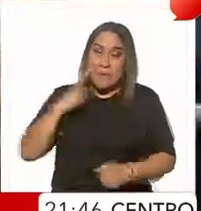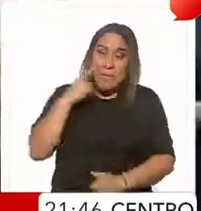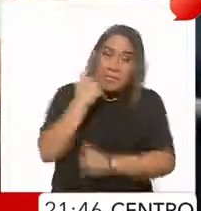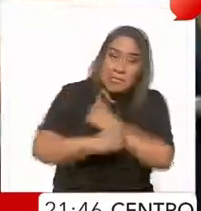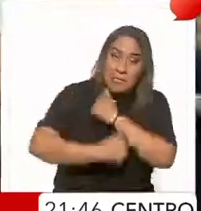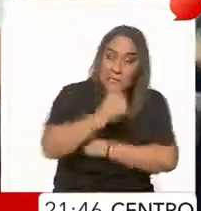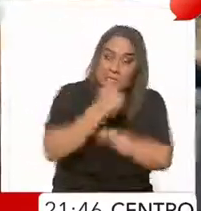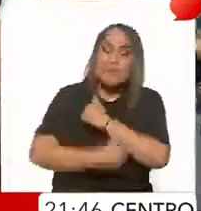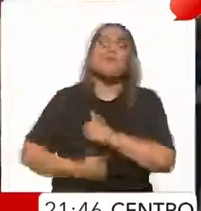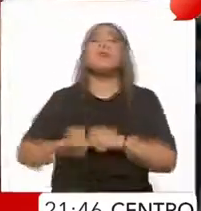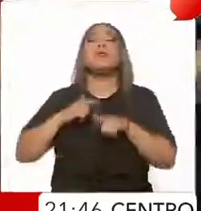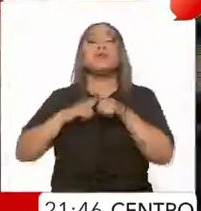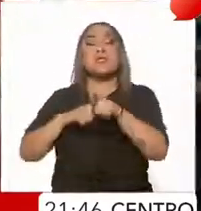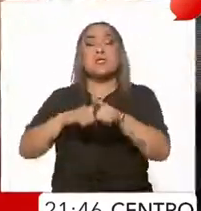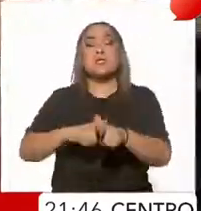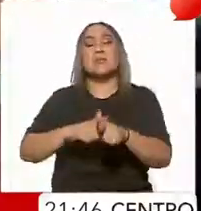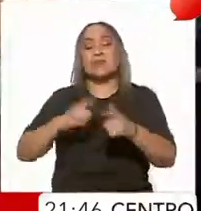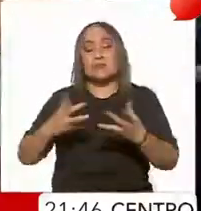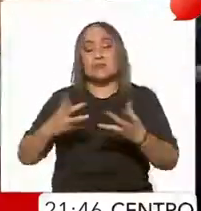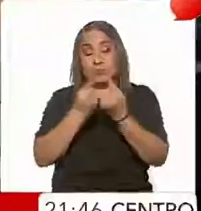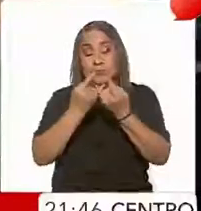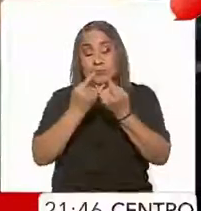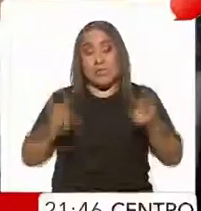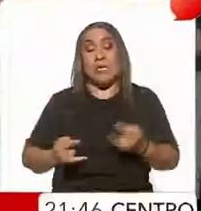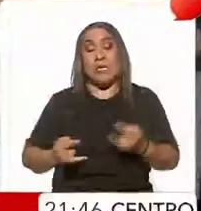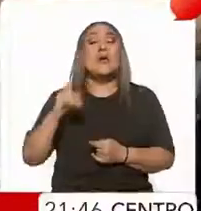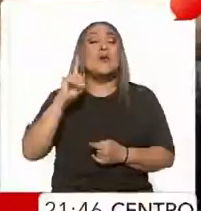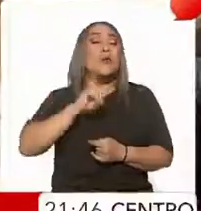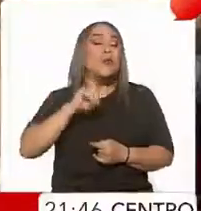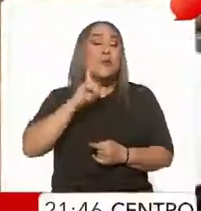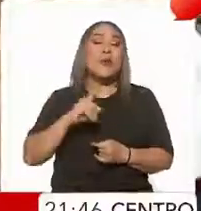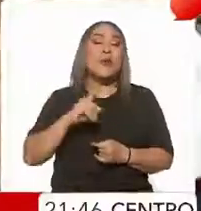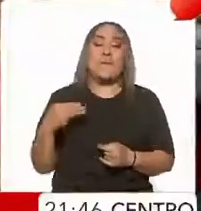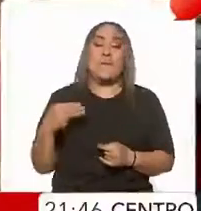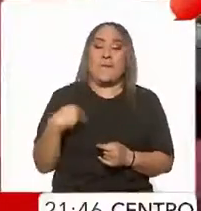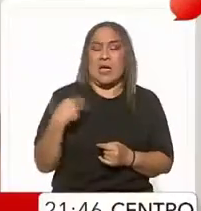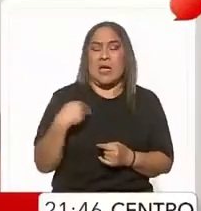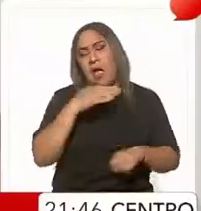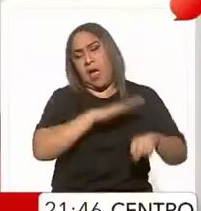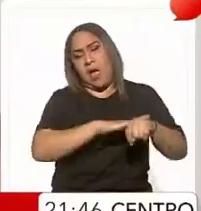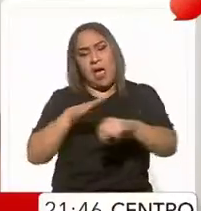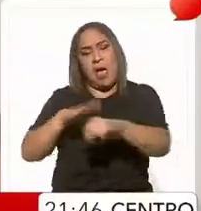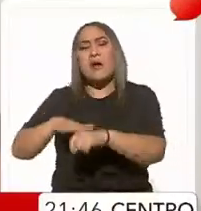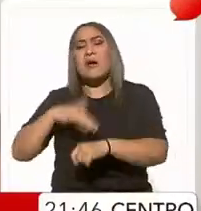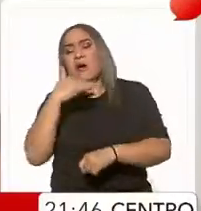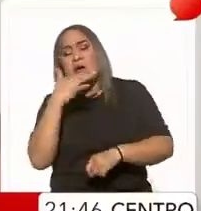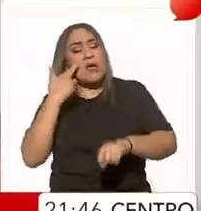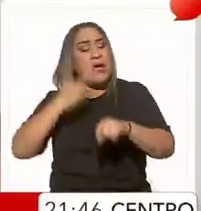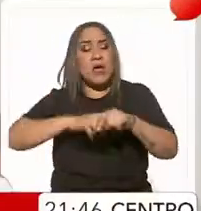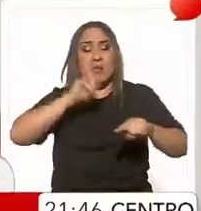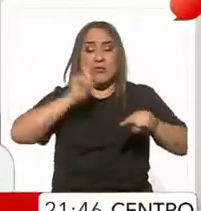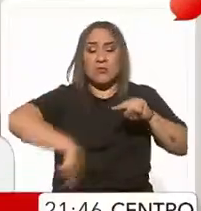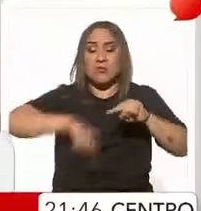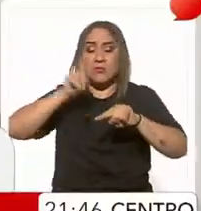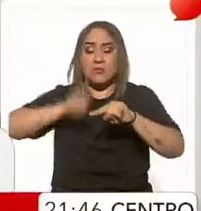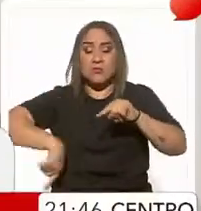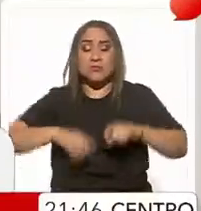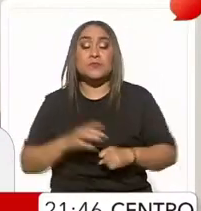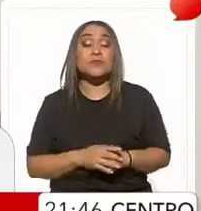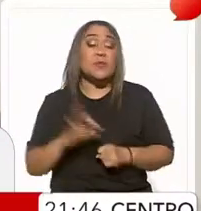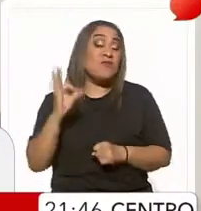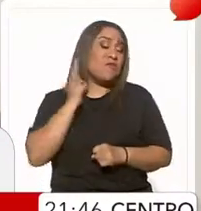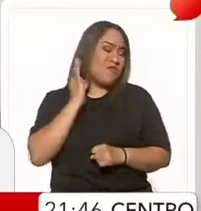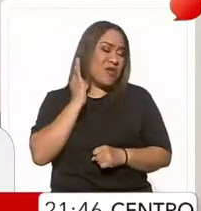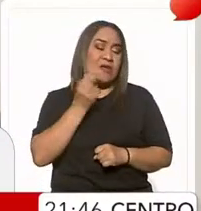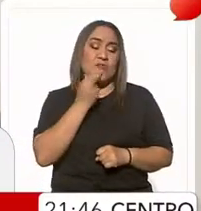coalición Sigamos Haciendo Historia, Margarita González prometió combatir la corrupción. El fiscal y el parmón